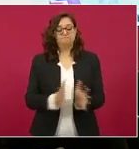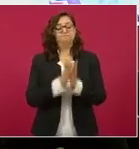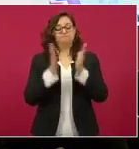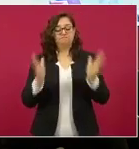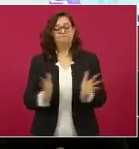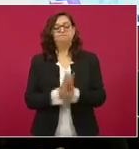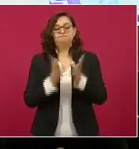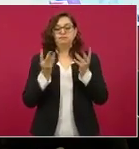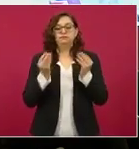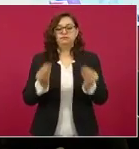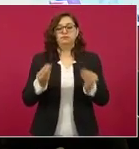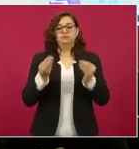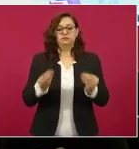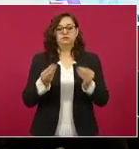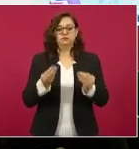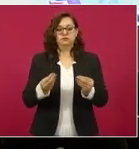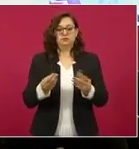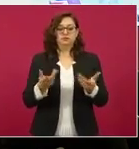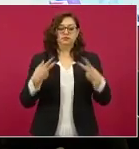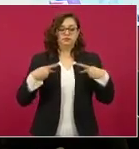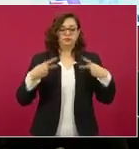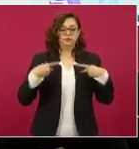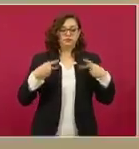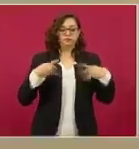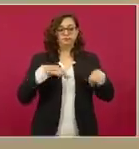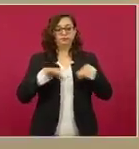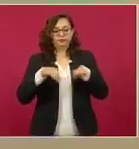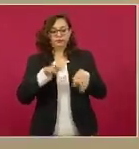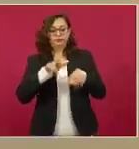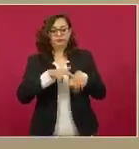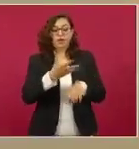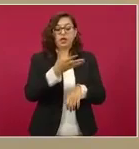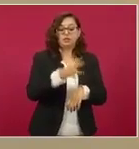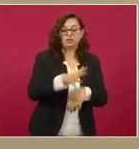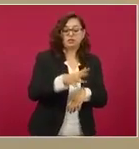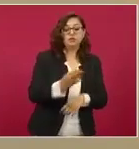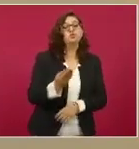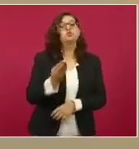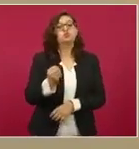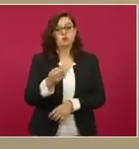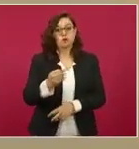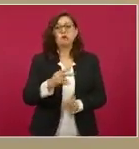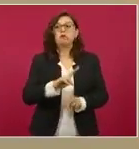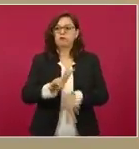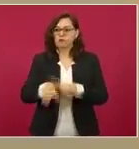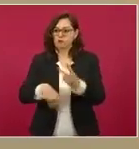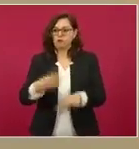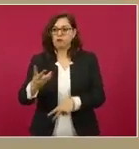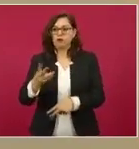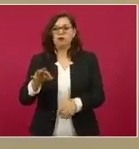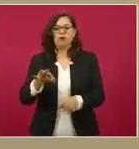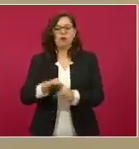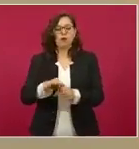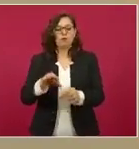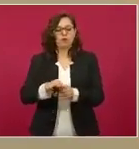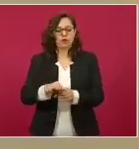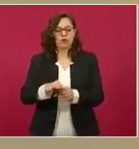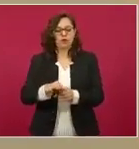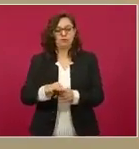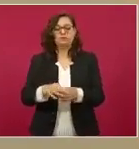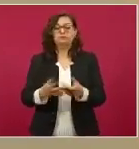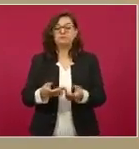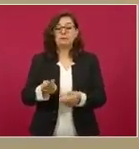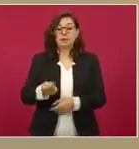Participaron nueve de cada diez trabajadores que acudieron a las urnas. Por primera vez, cuatro